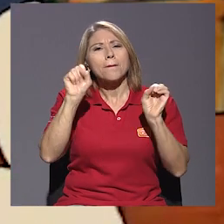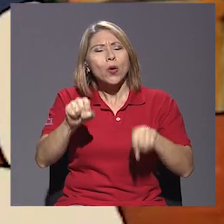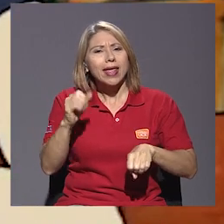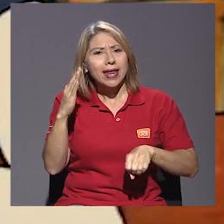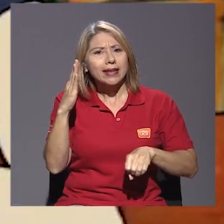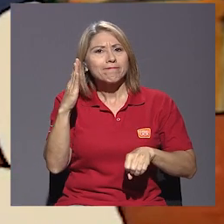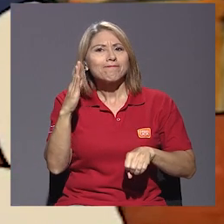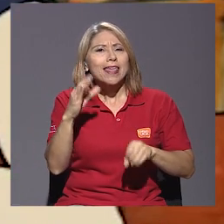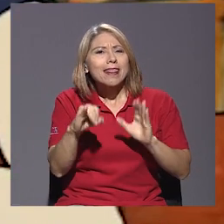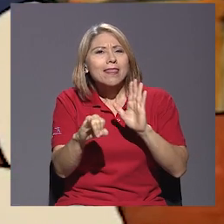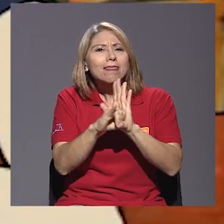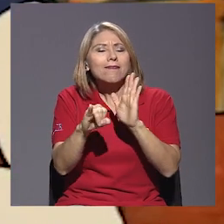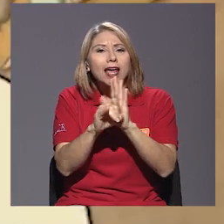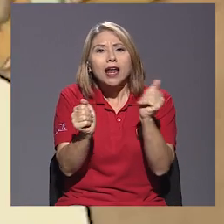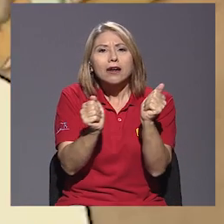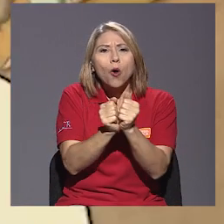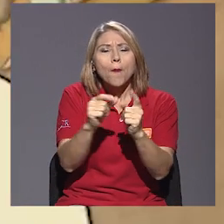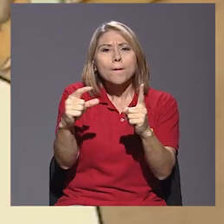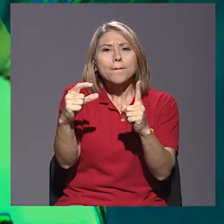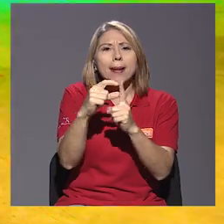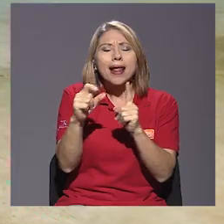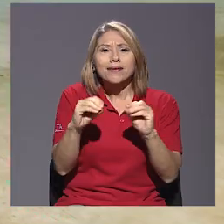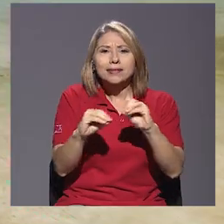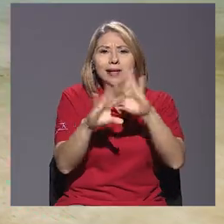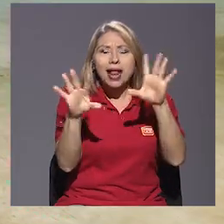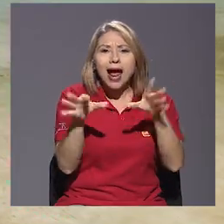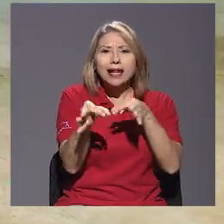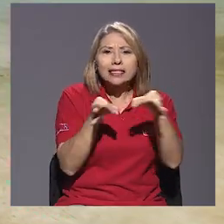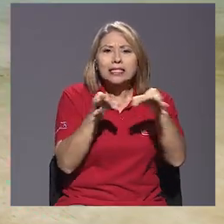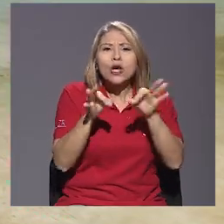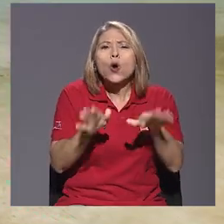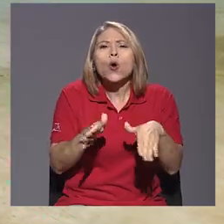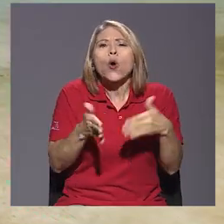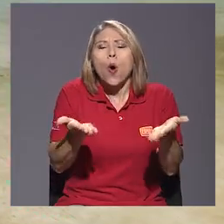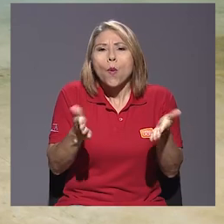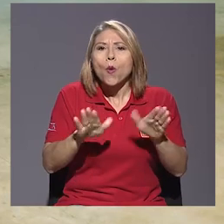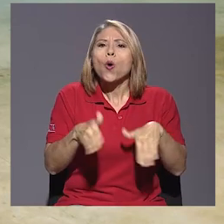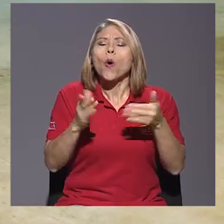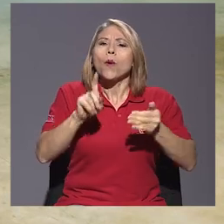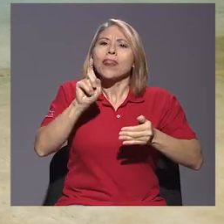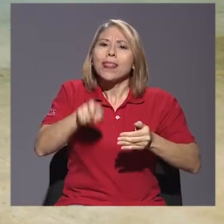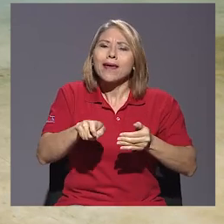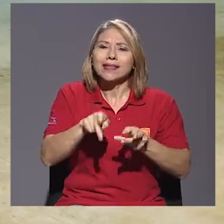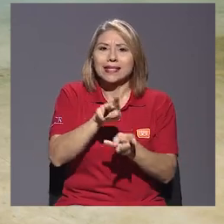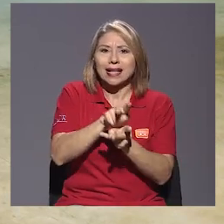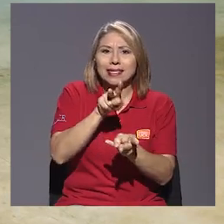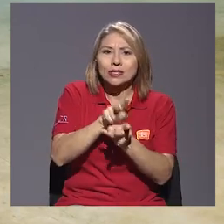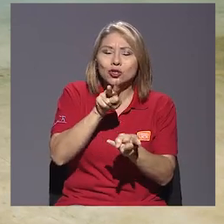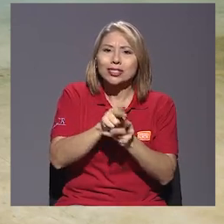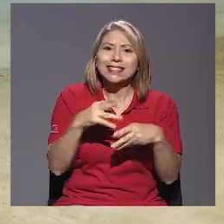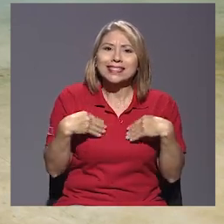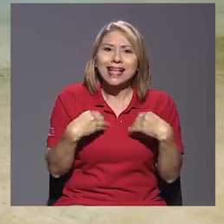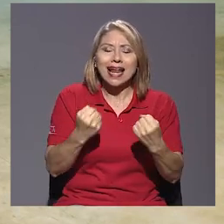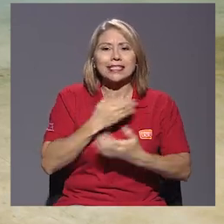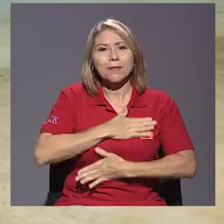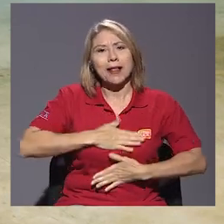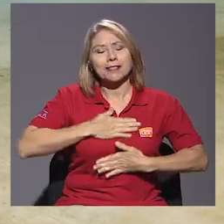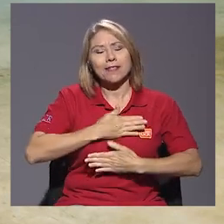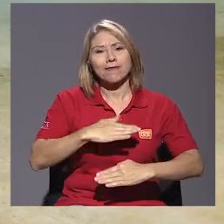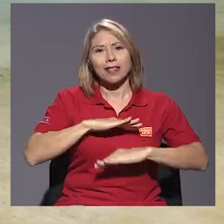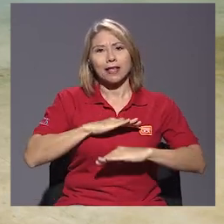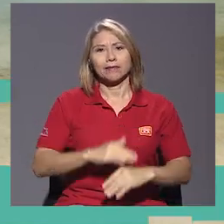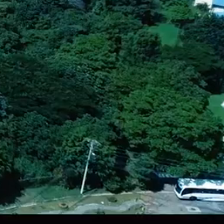identificar con palabras claras cómo es y cómo deberían ser las relaciones sexuales sanas y